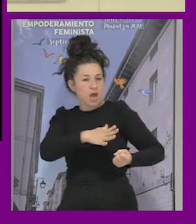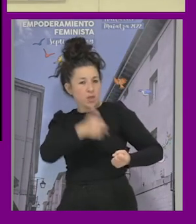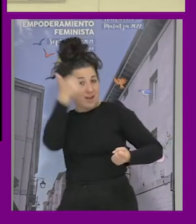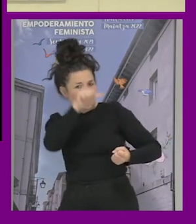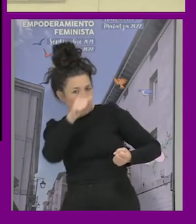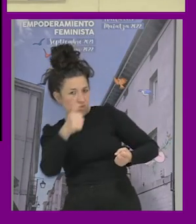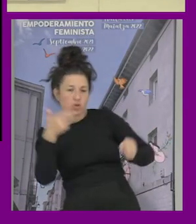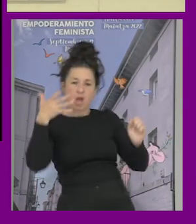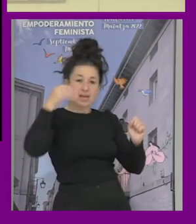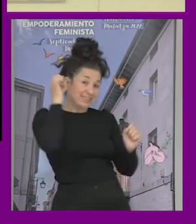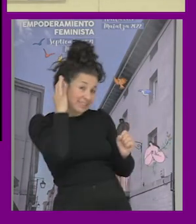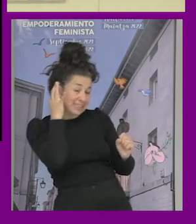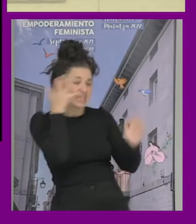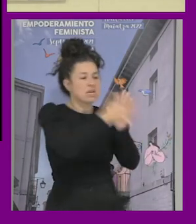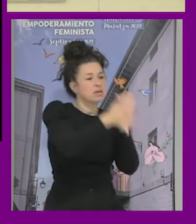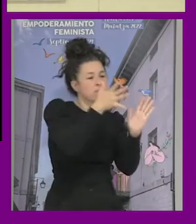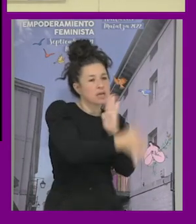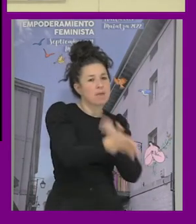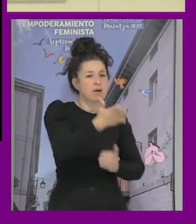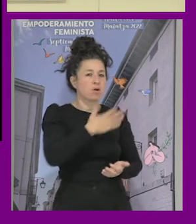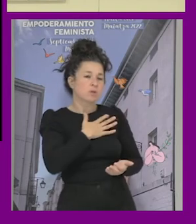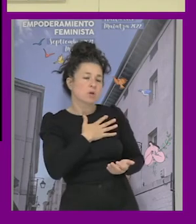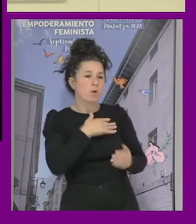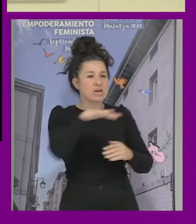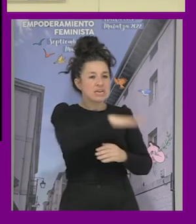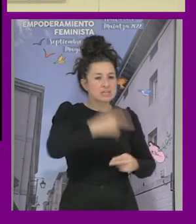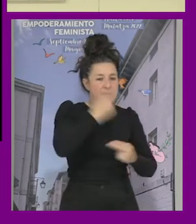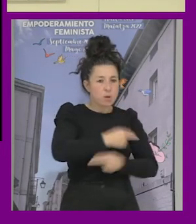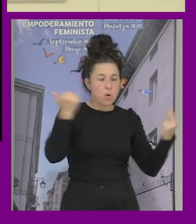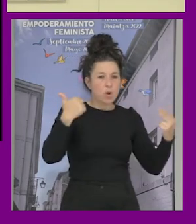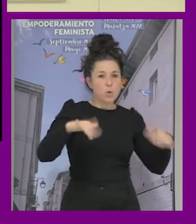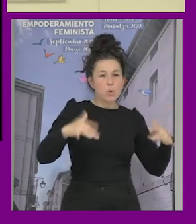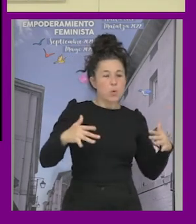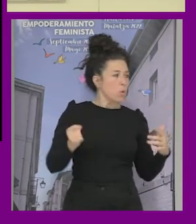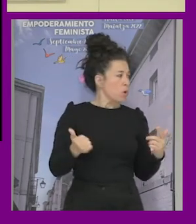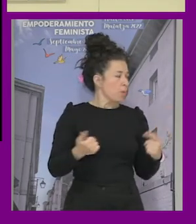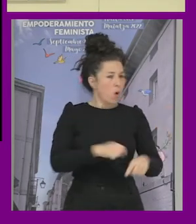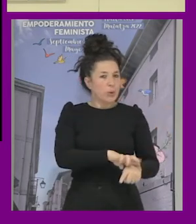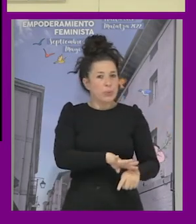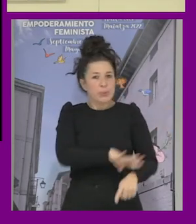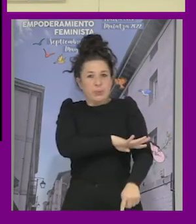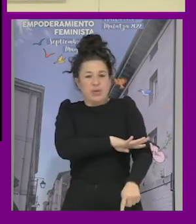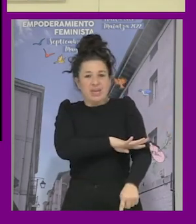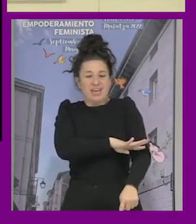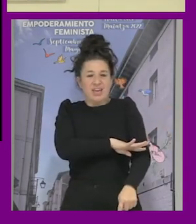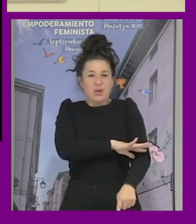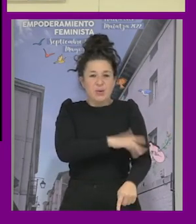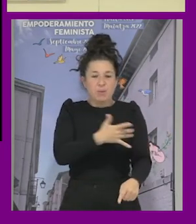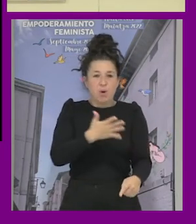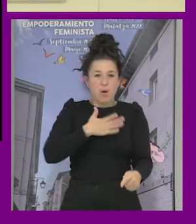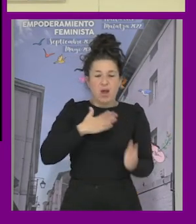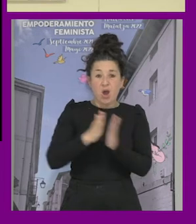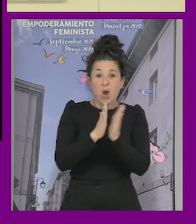cuál era su experiencia en el espacio público y fue un momento súper vibrante y hoy mis compañeras de de la investigación